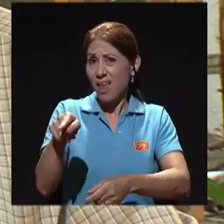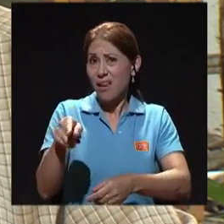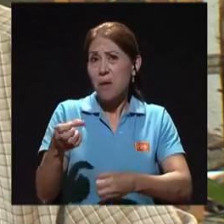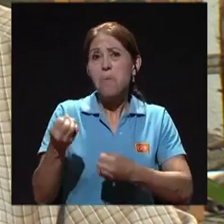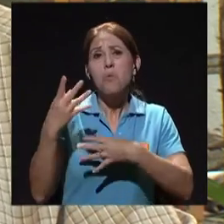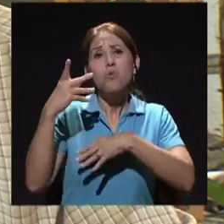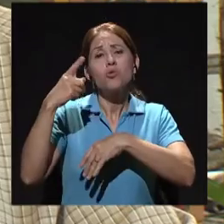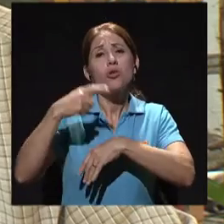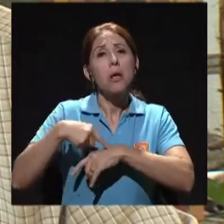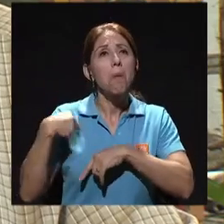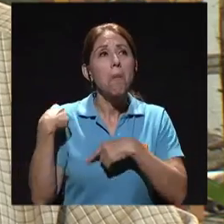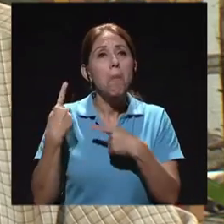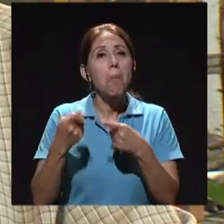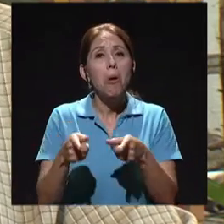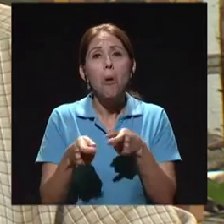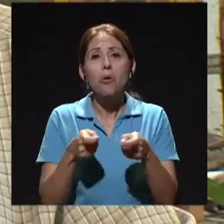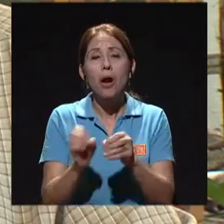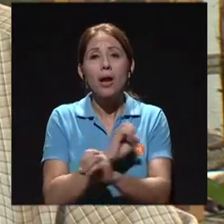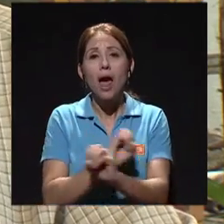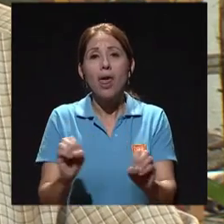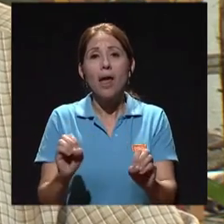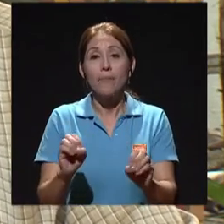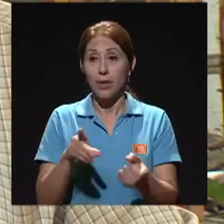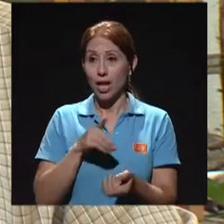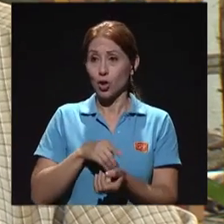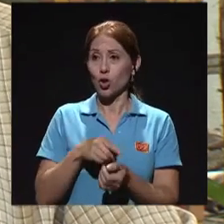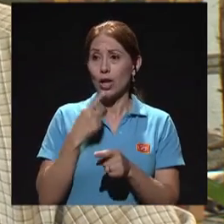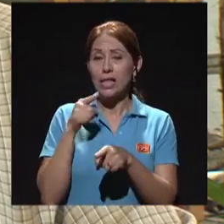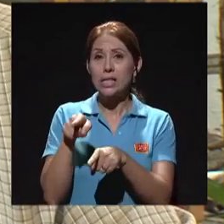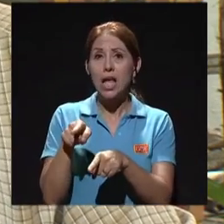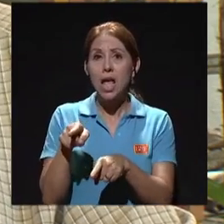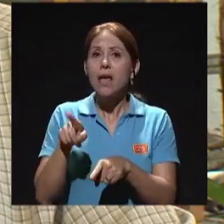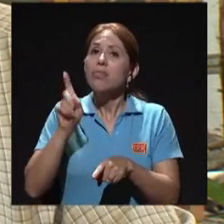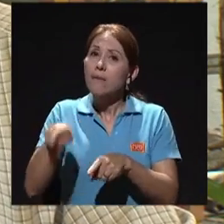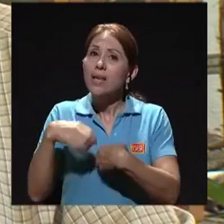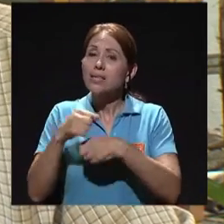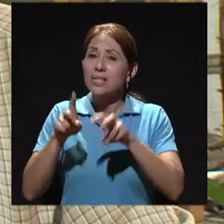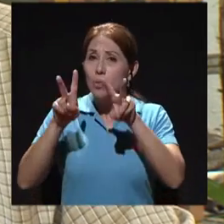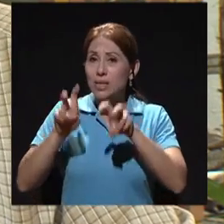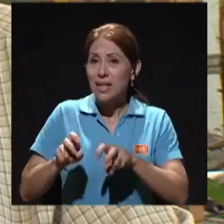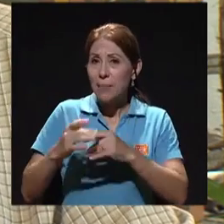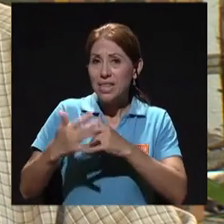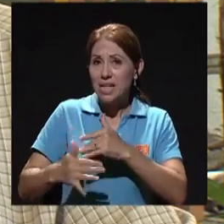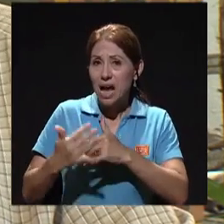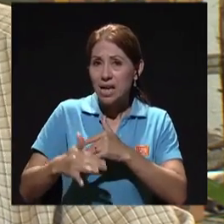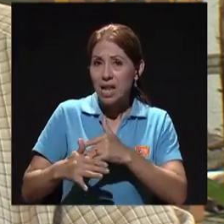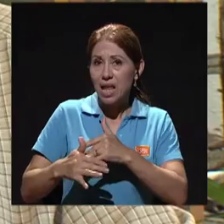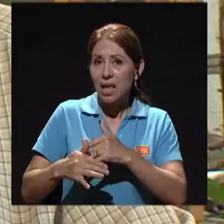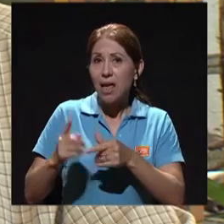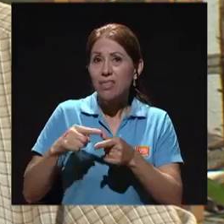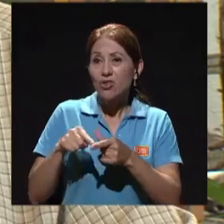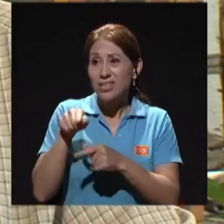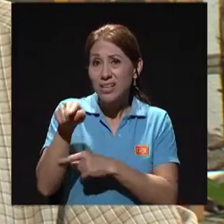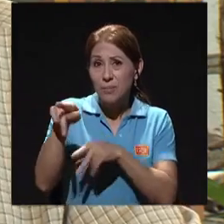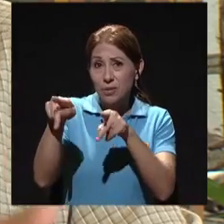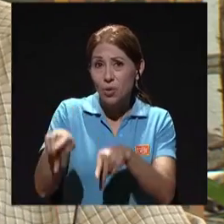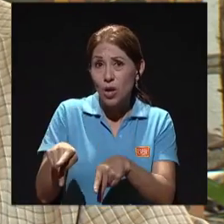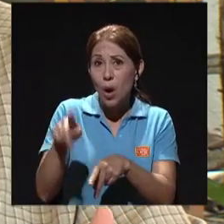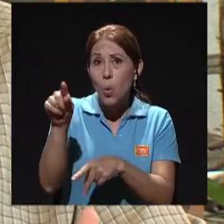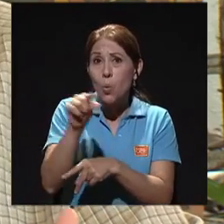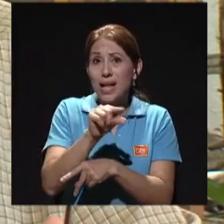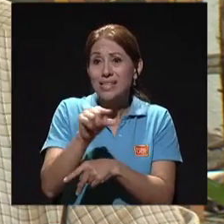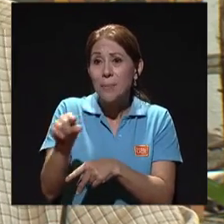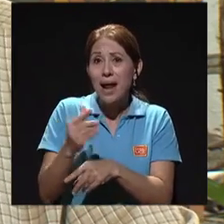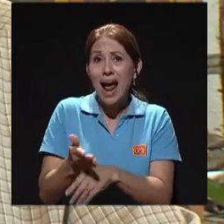tiempo sin controlarse y cuando el médico le dice, tenés un examen de sangre, tenés que darte la glicemia una semana